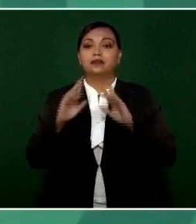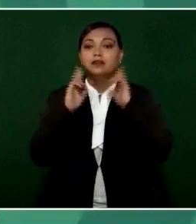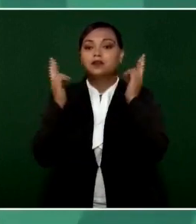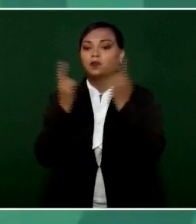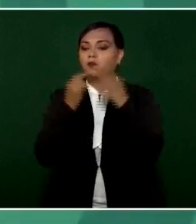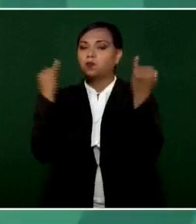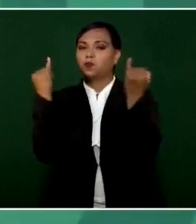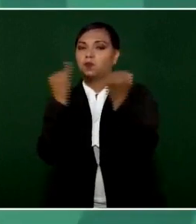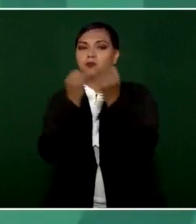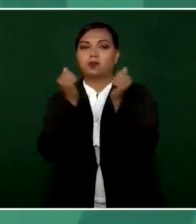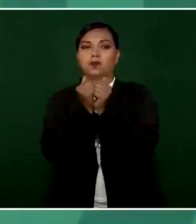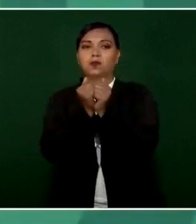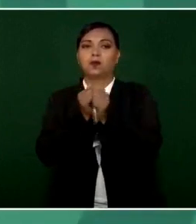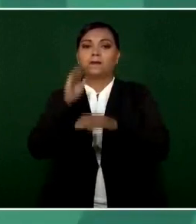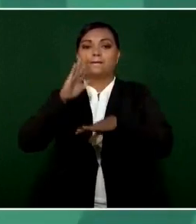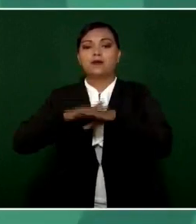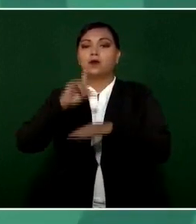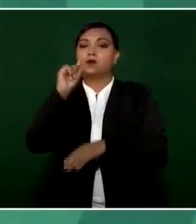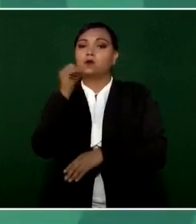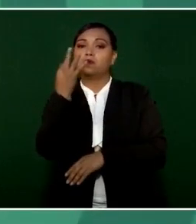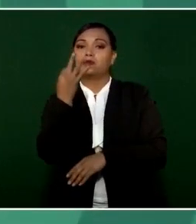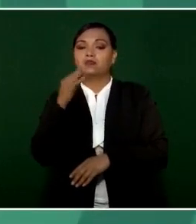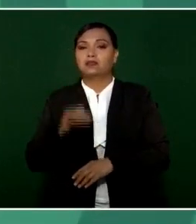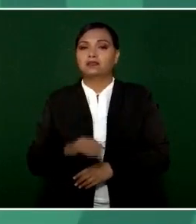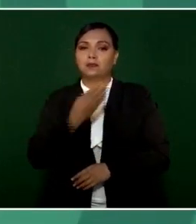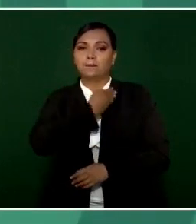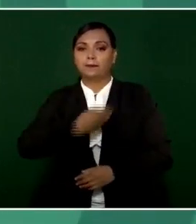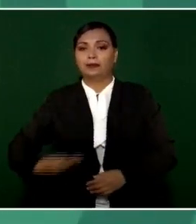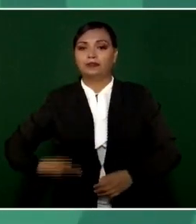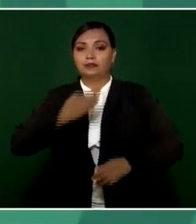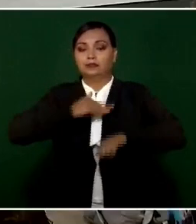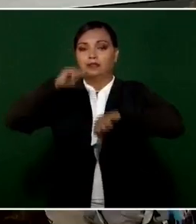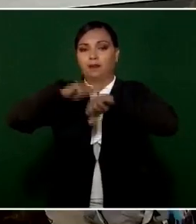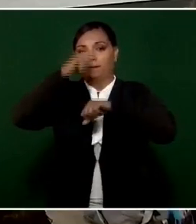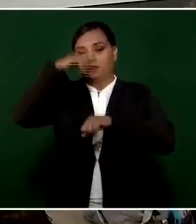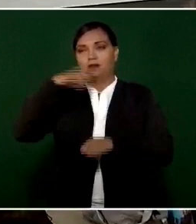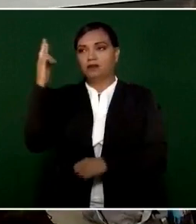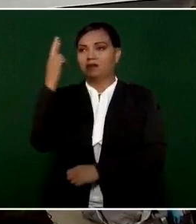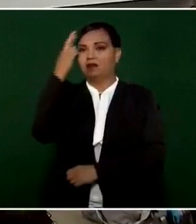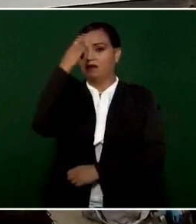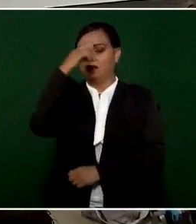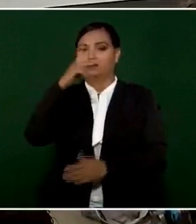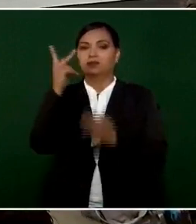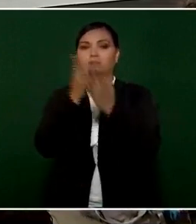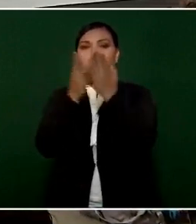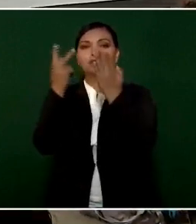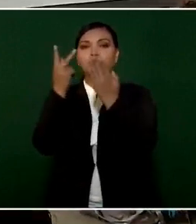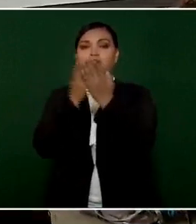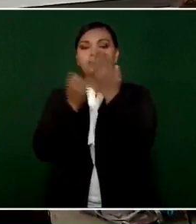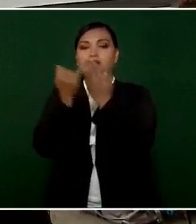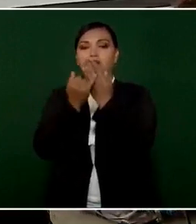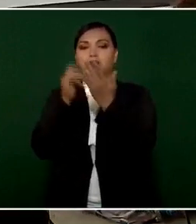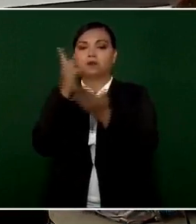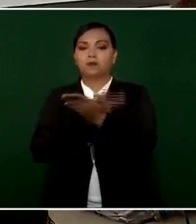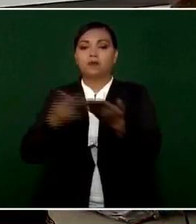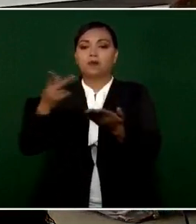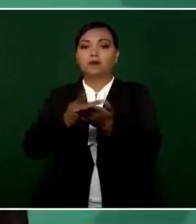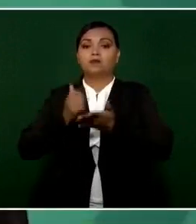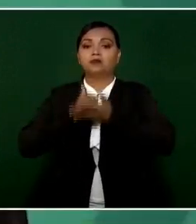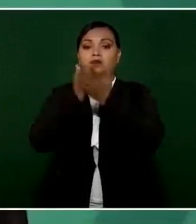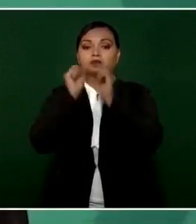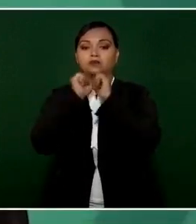también con las y los 43 presidentes municipales para acordar proyectos y programas de beneficio social,